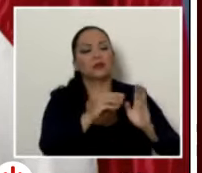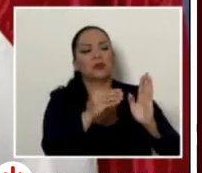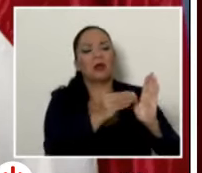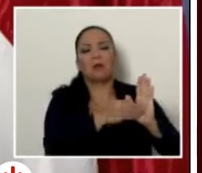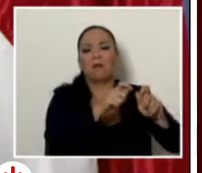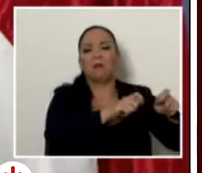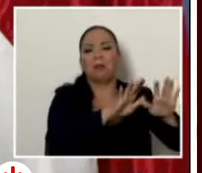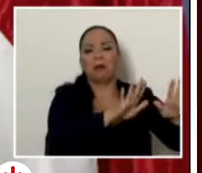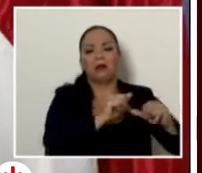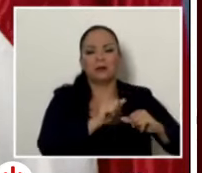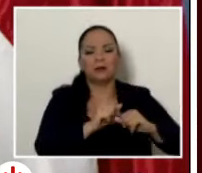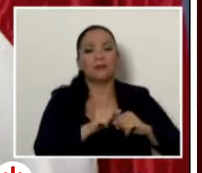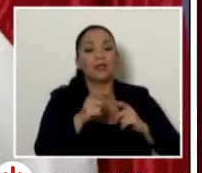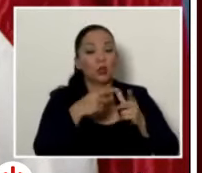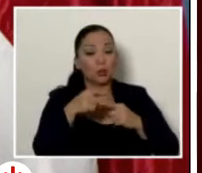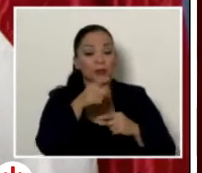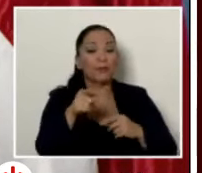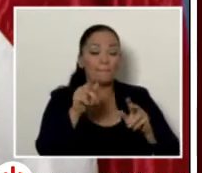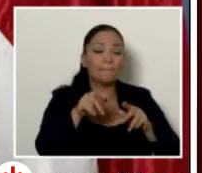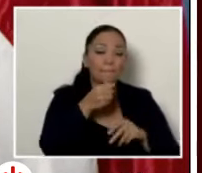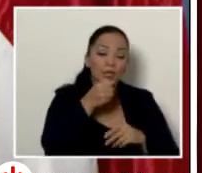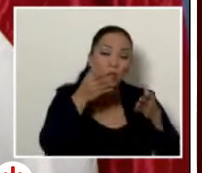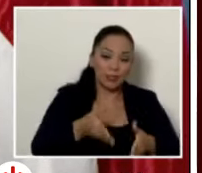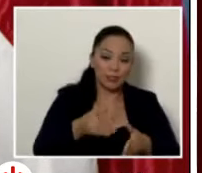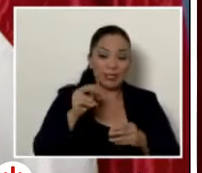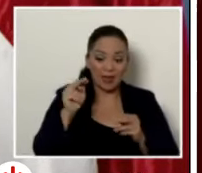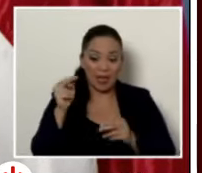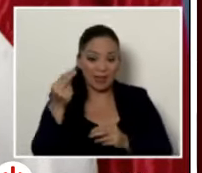Google. A este caso, a los periodistas de la Nación, los voy a mandar a Google también,